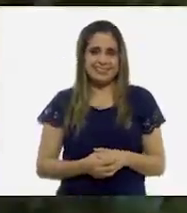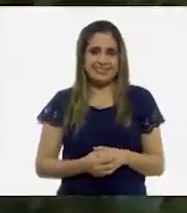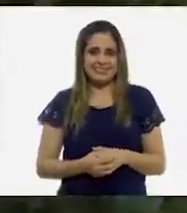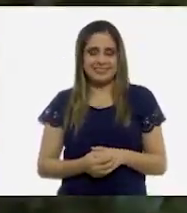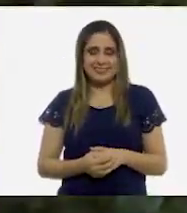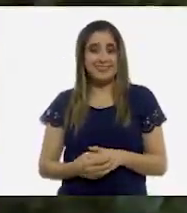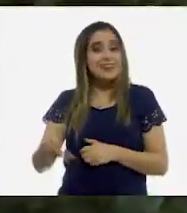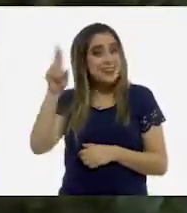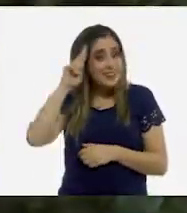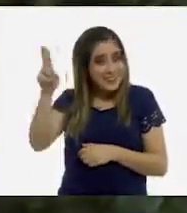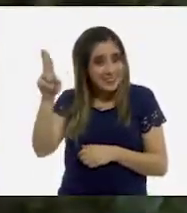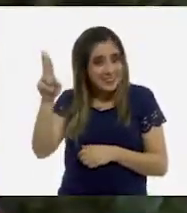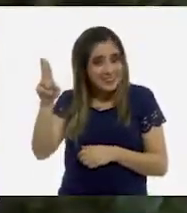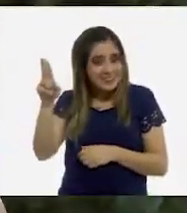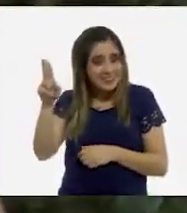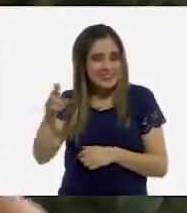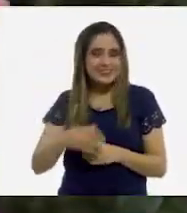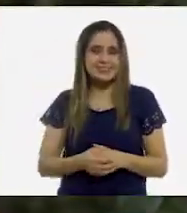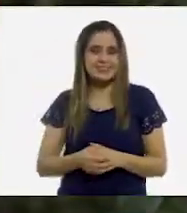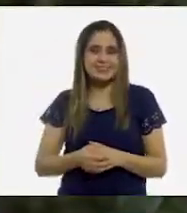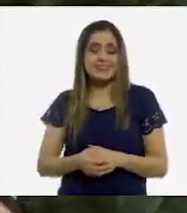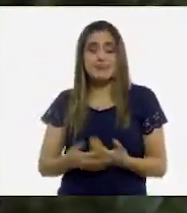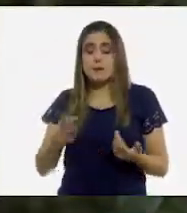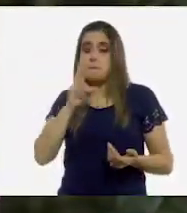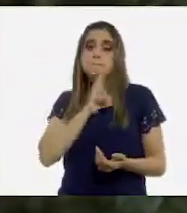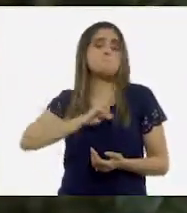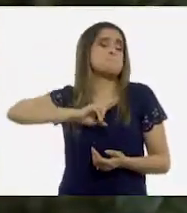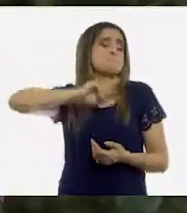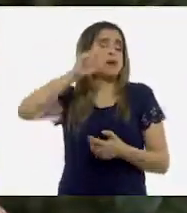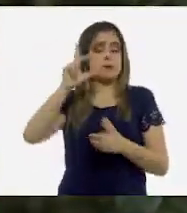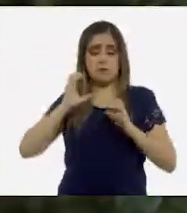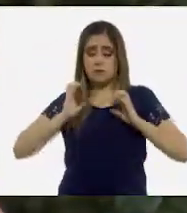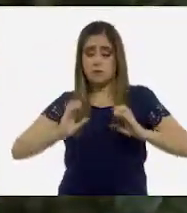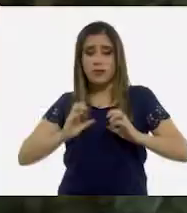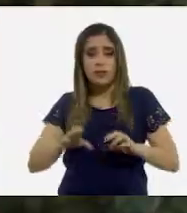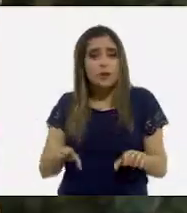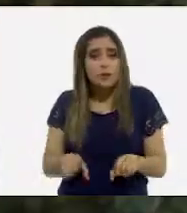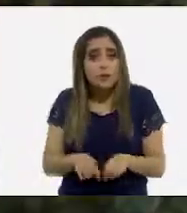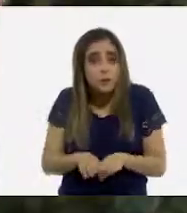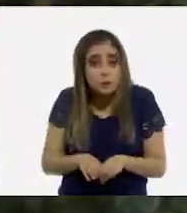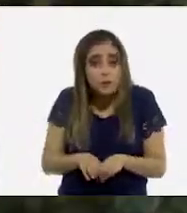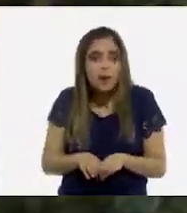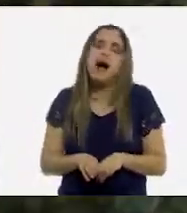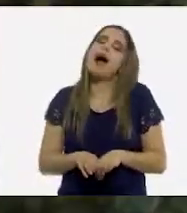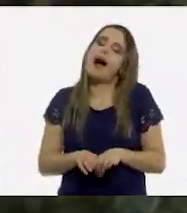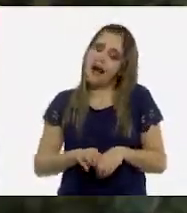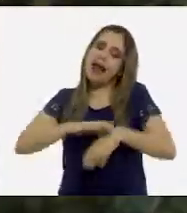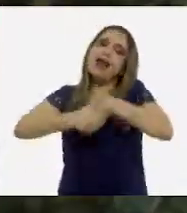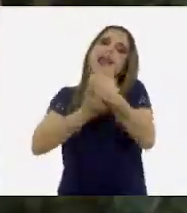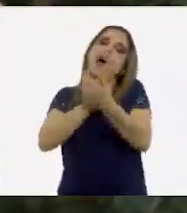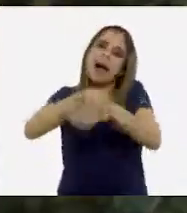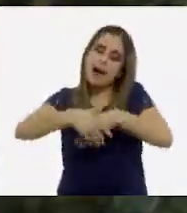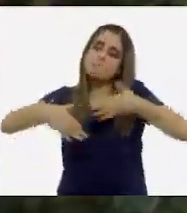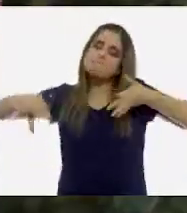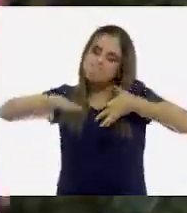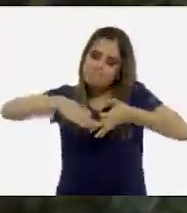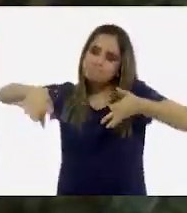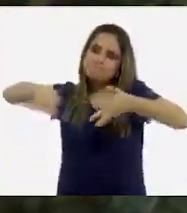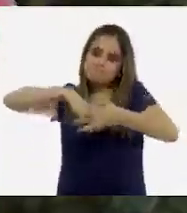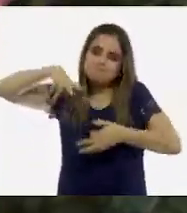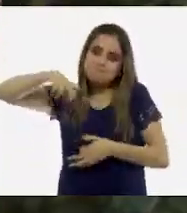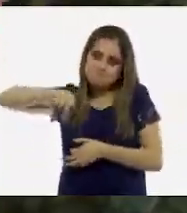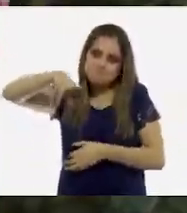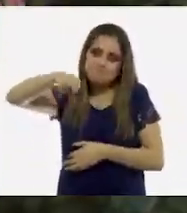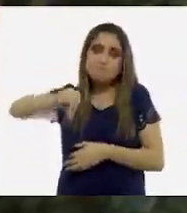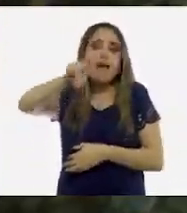¡Hola! La mejor forma de cuidarnos es lavarnos las manos frecuentemente